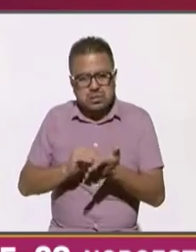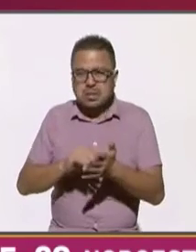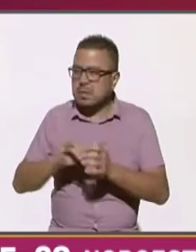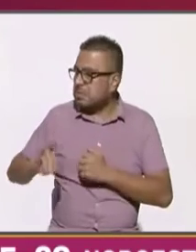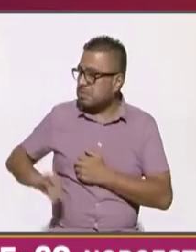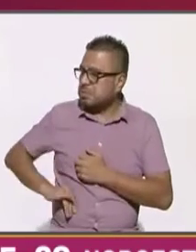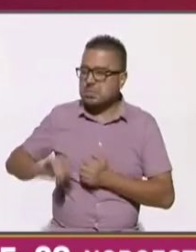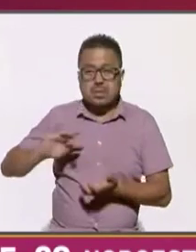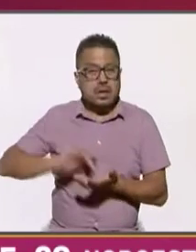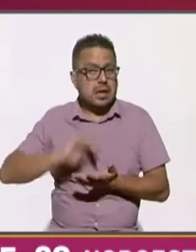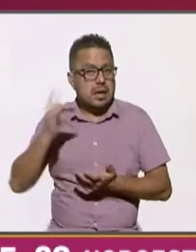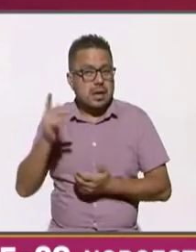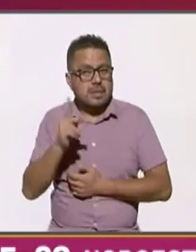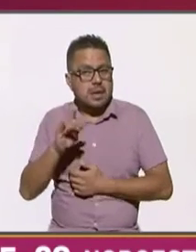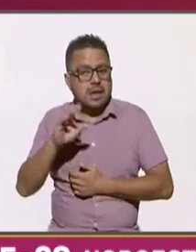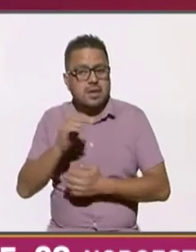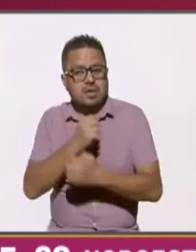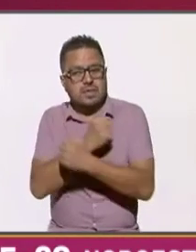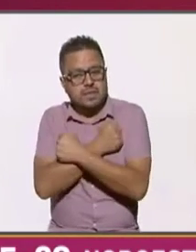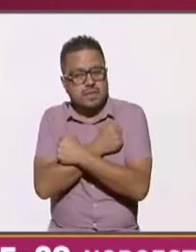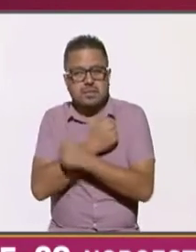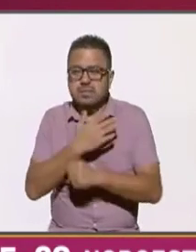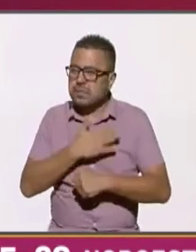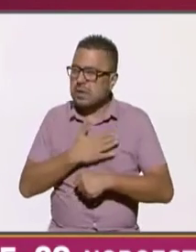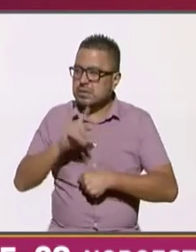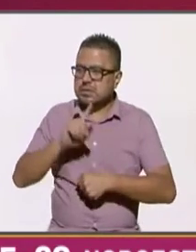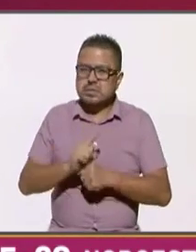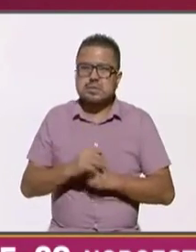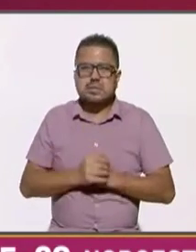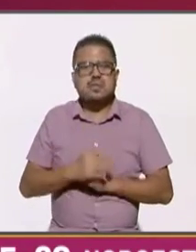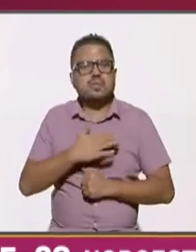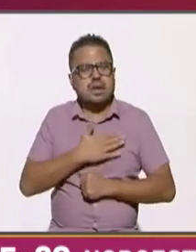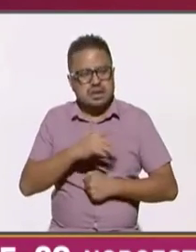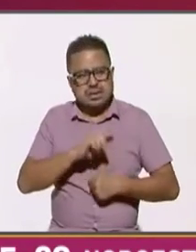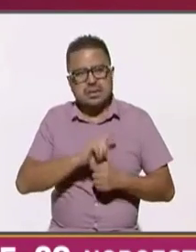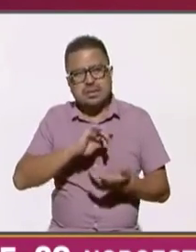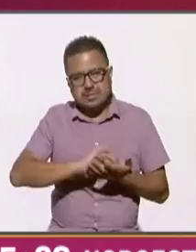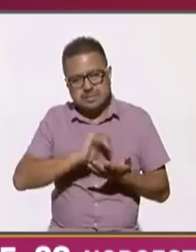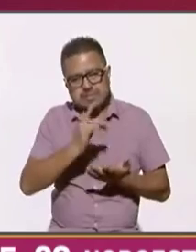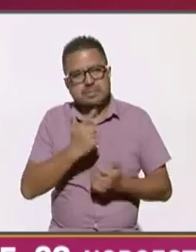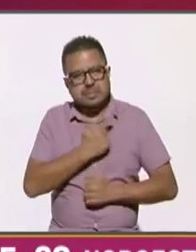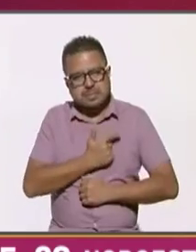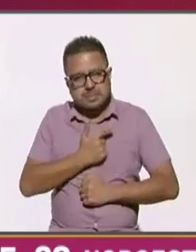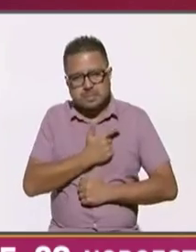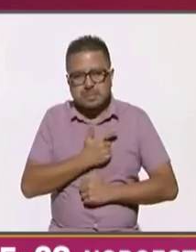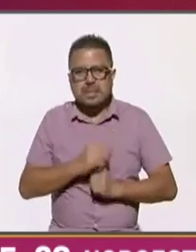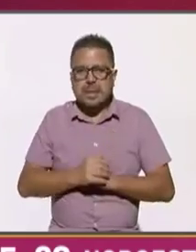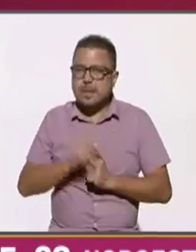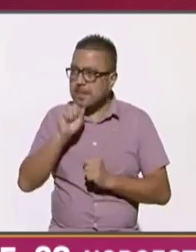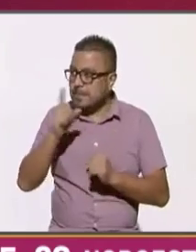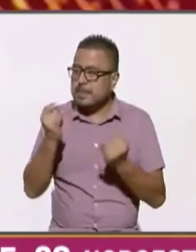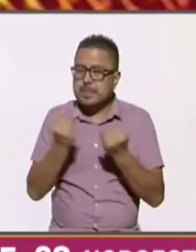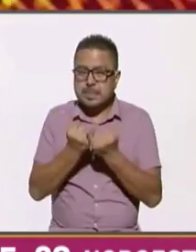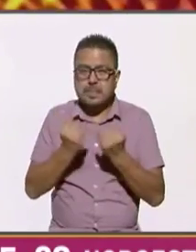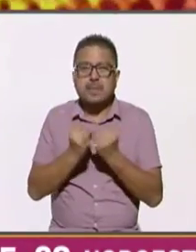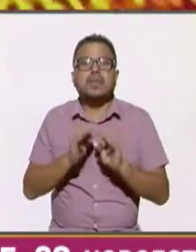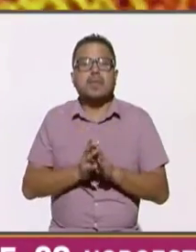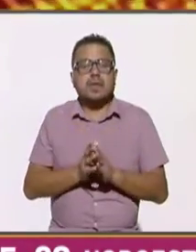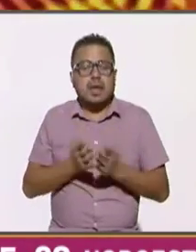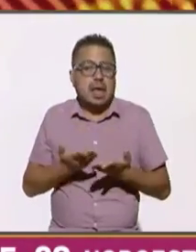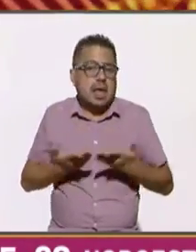interesante gracias paco te mando un fuerte abrazo buenos días claro buen día gracias lupita un gusto gracias igual gracias a ti y ahora